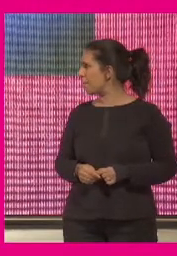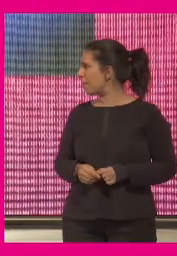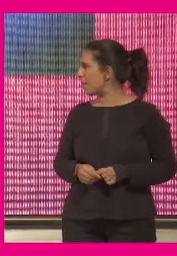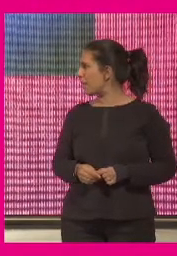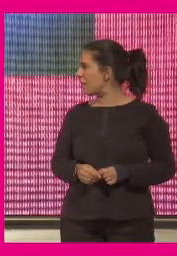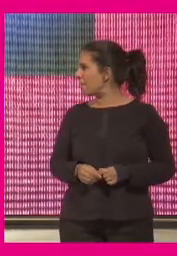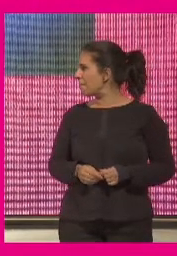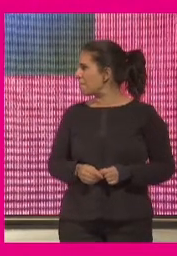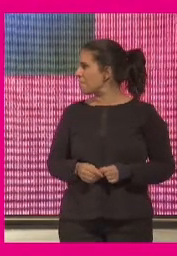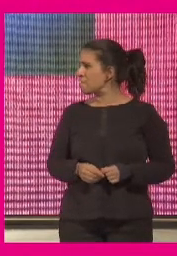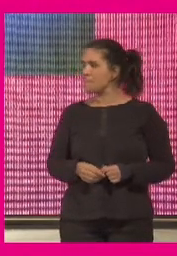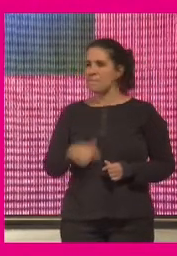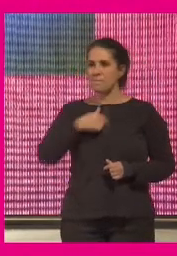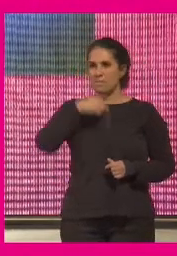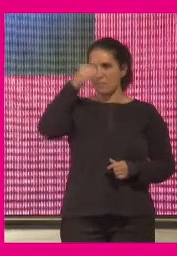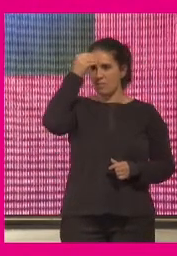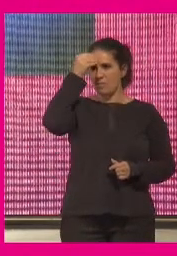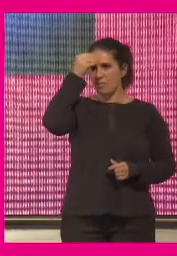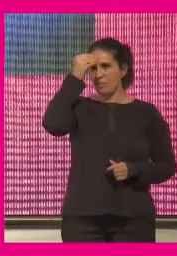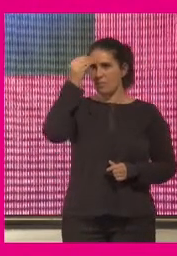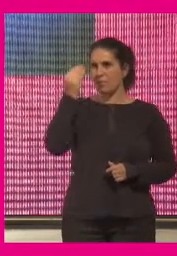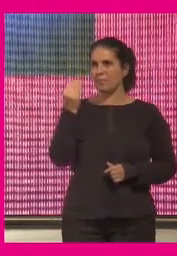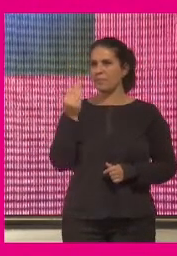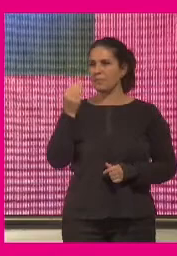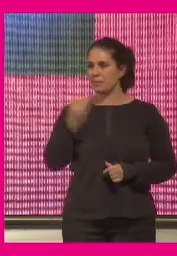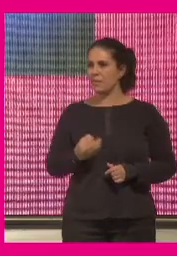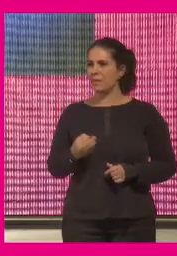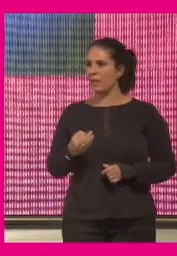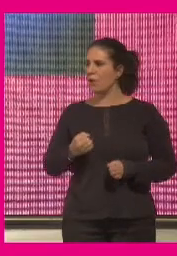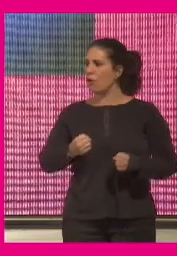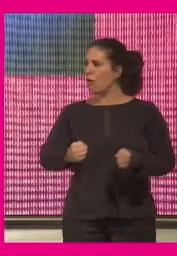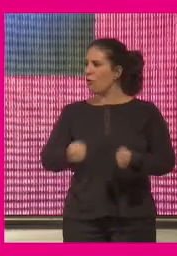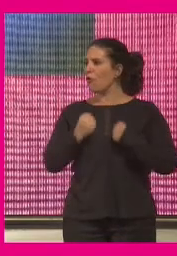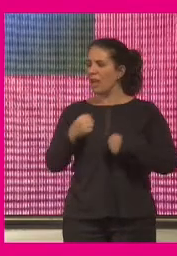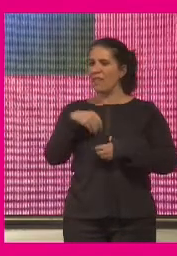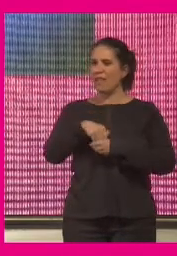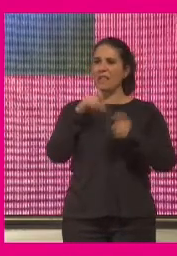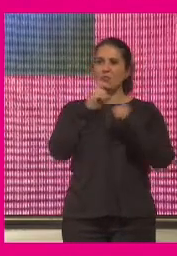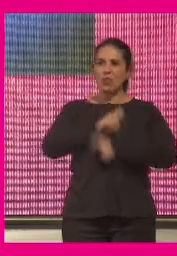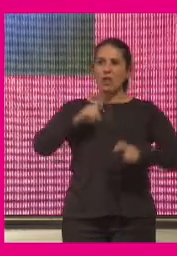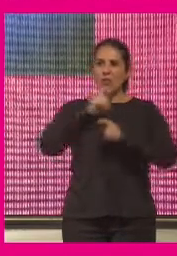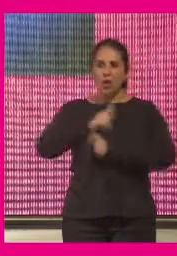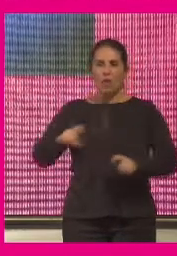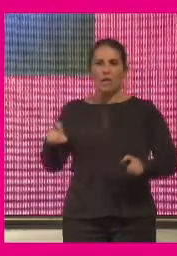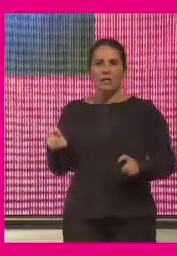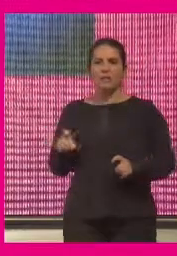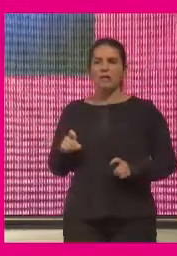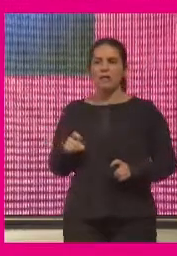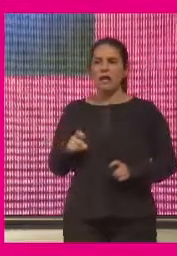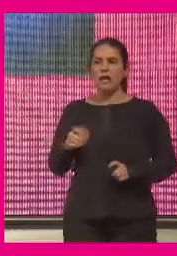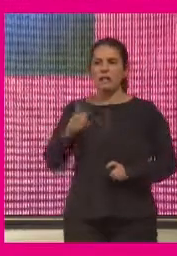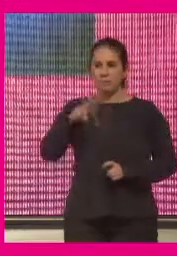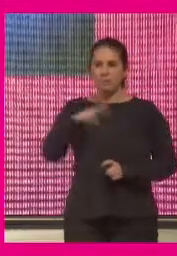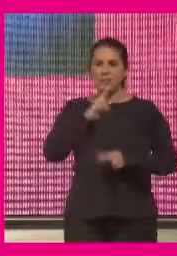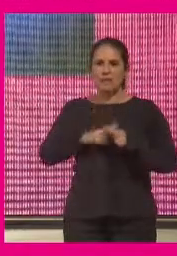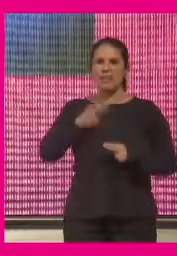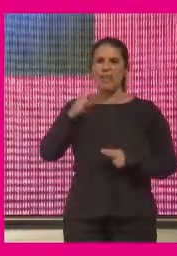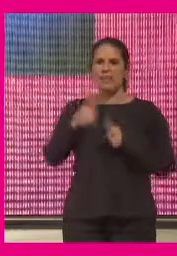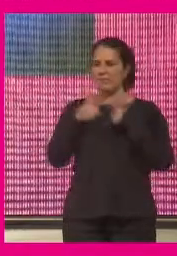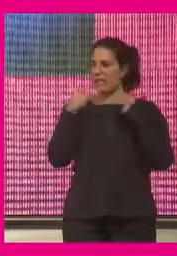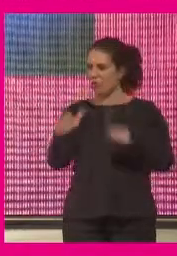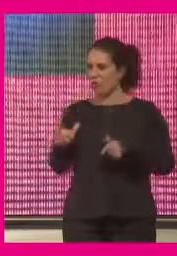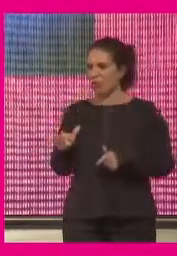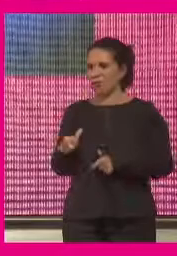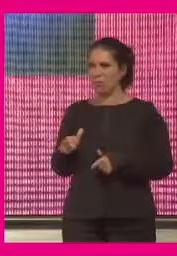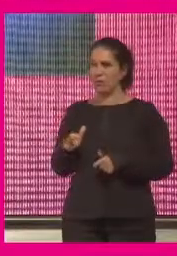pues yo mismo bueno yo creo que precisamente la fuerza que tienen las fundaciones es que es un tercer sector y